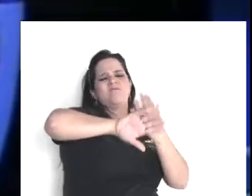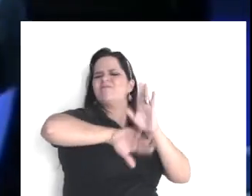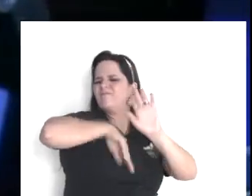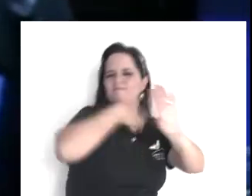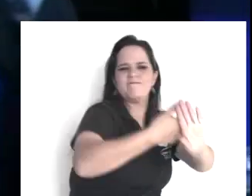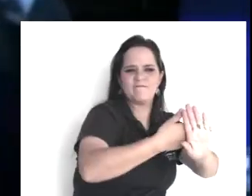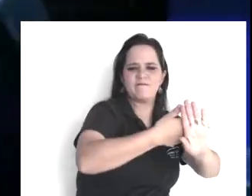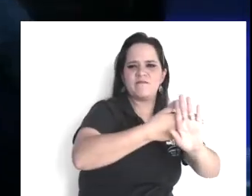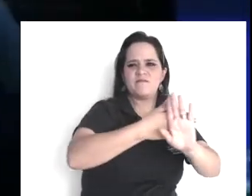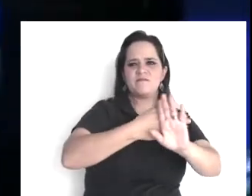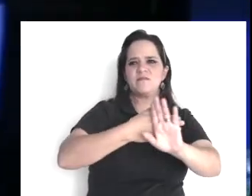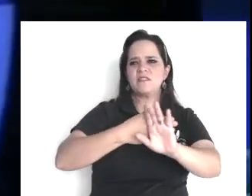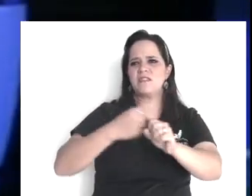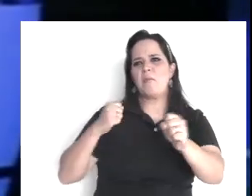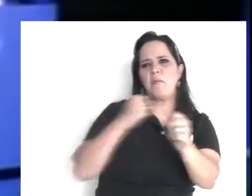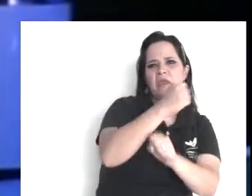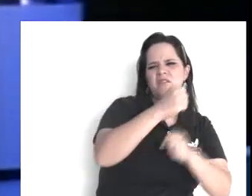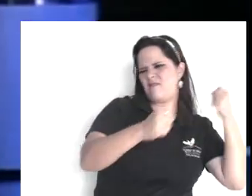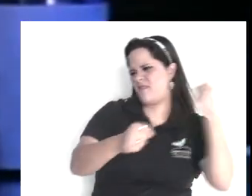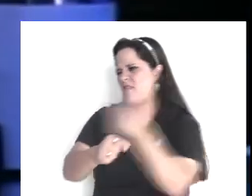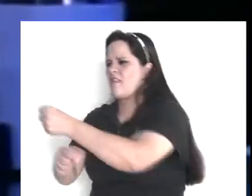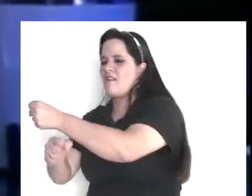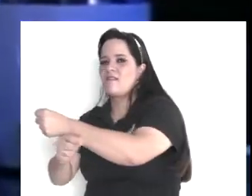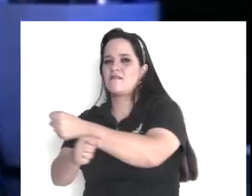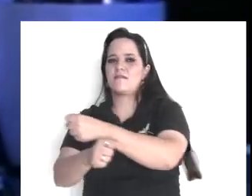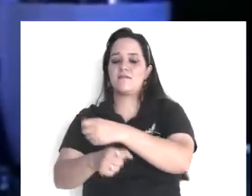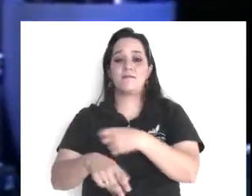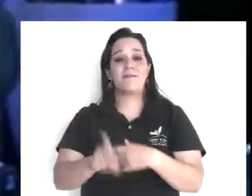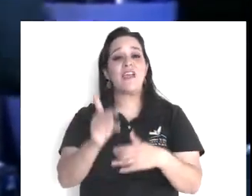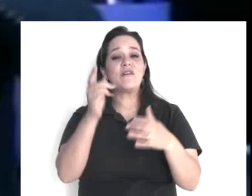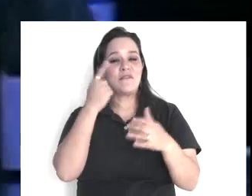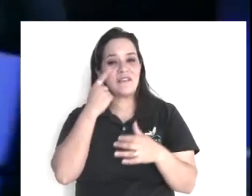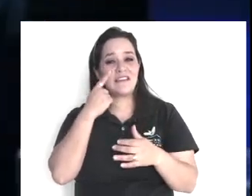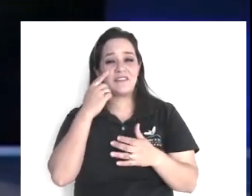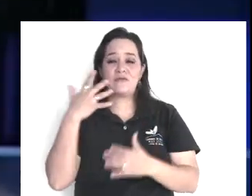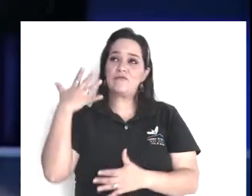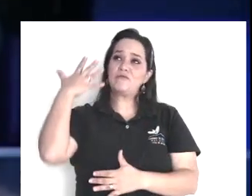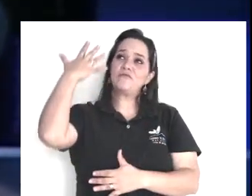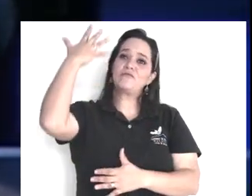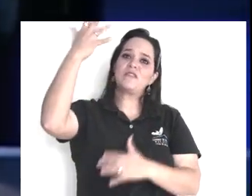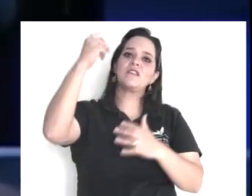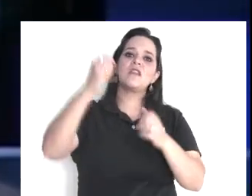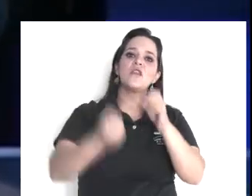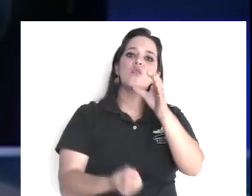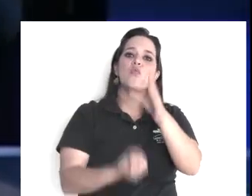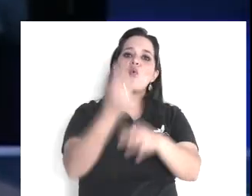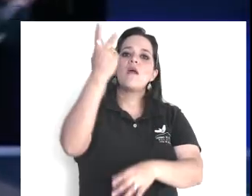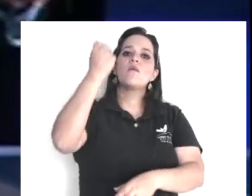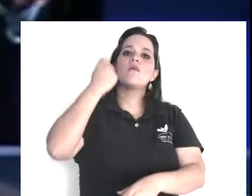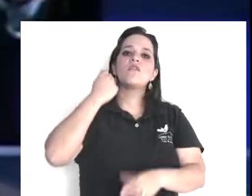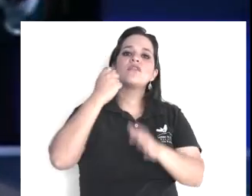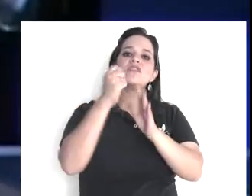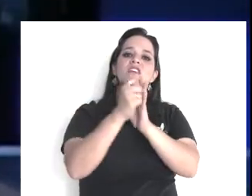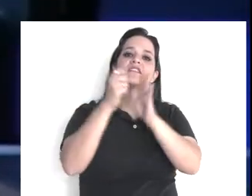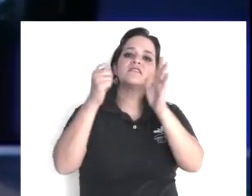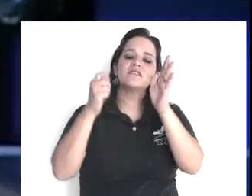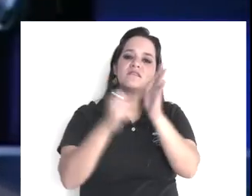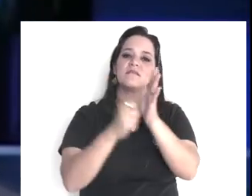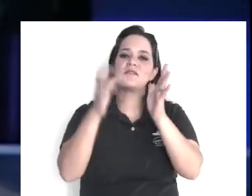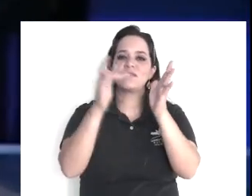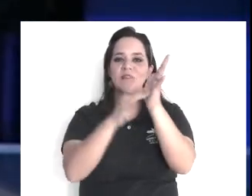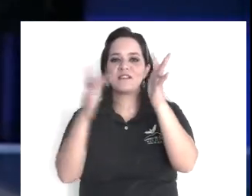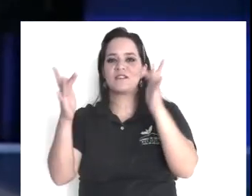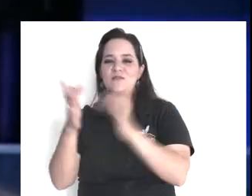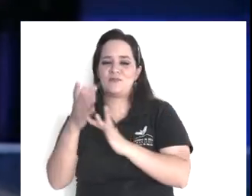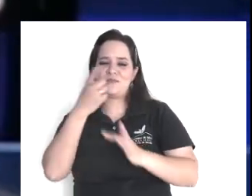ojo por ojo, y diente por diente, pero yo os digo, no resistáis, al